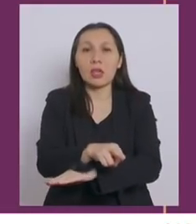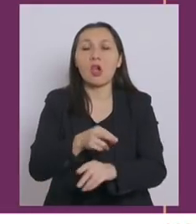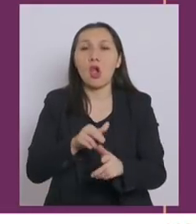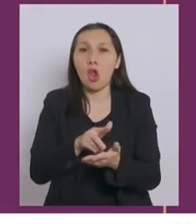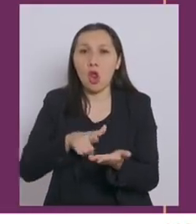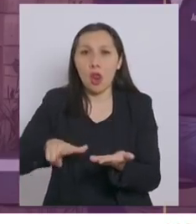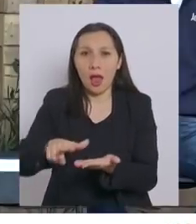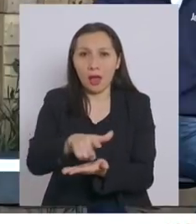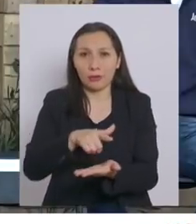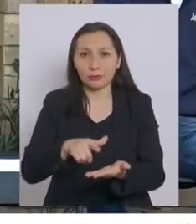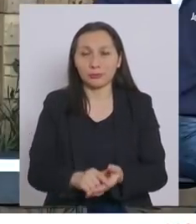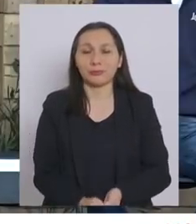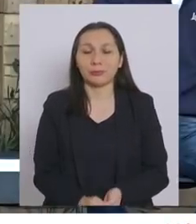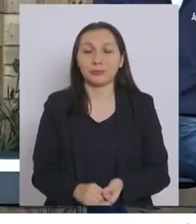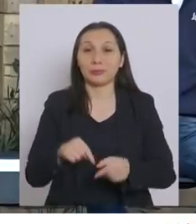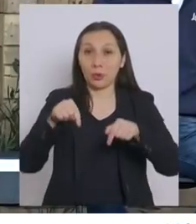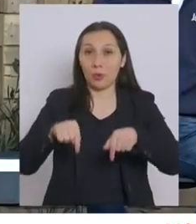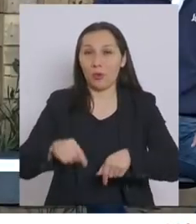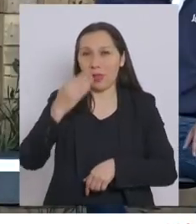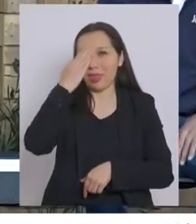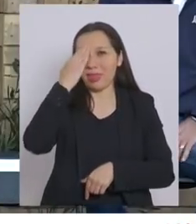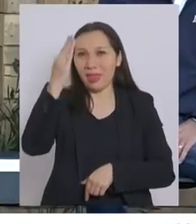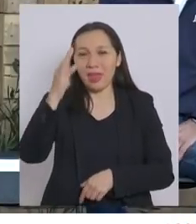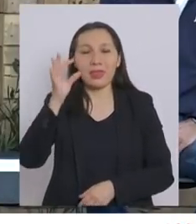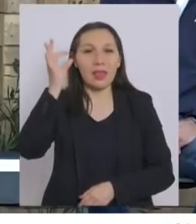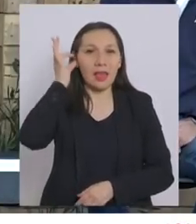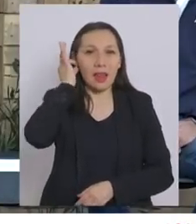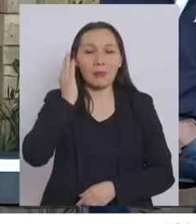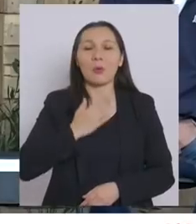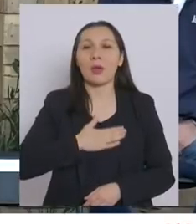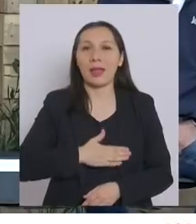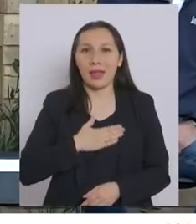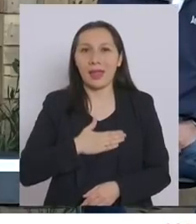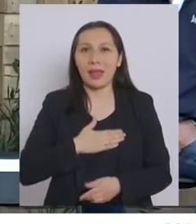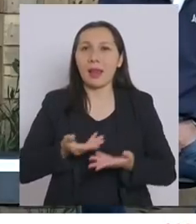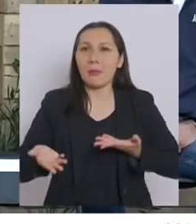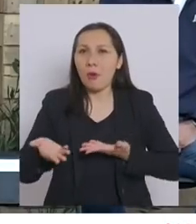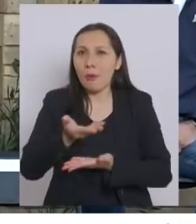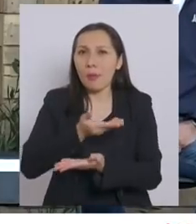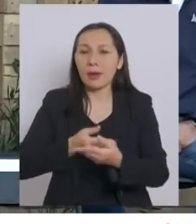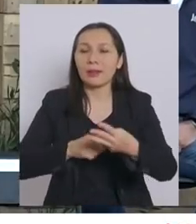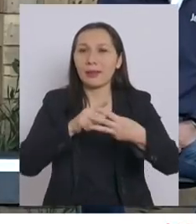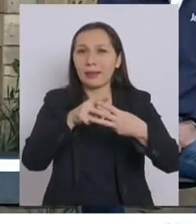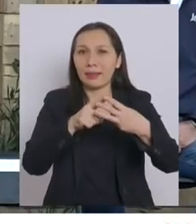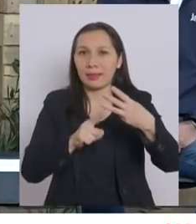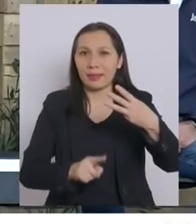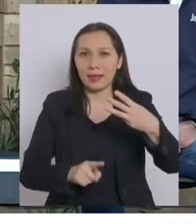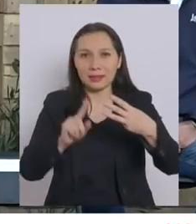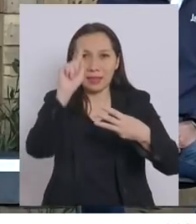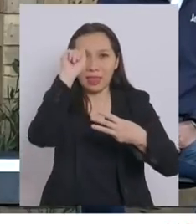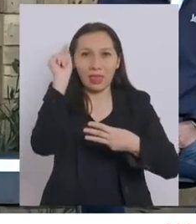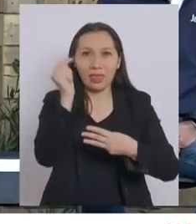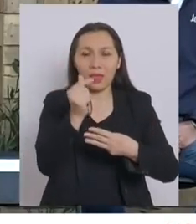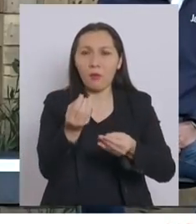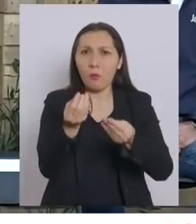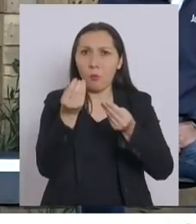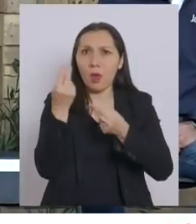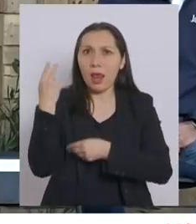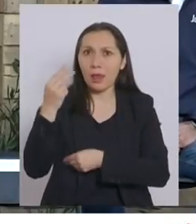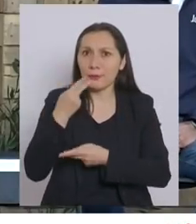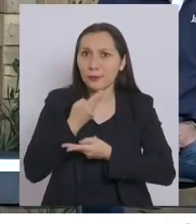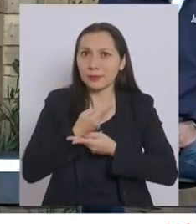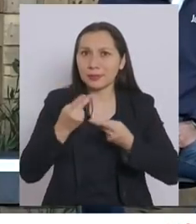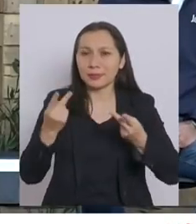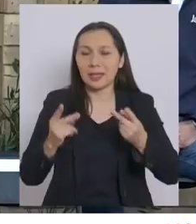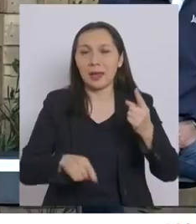Los Lagos. Hoy, en el Día de la Mujer, queremos compartir tres iniciativas, tres buenas noticias.